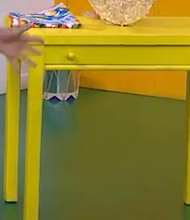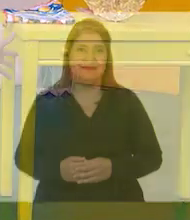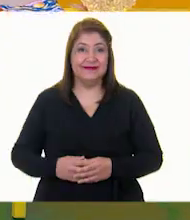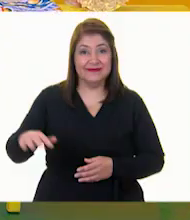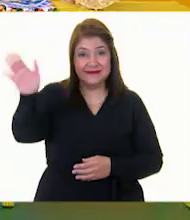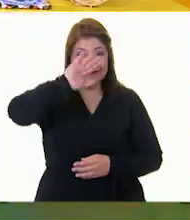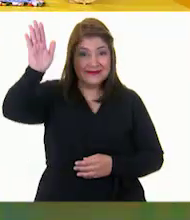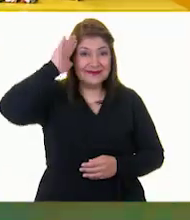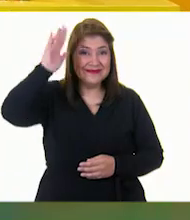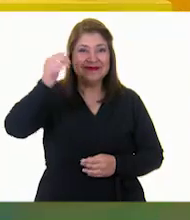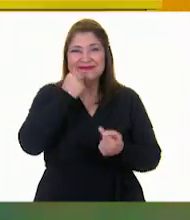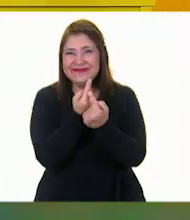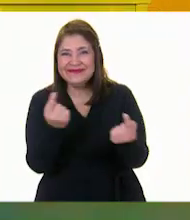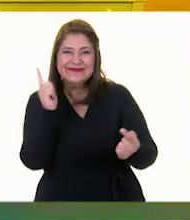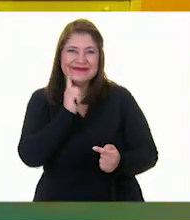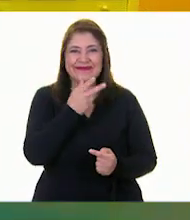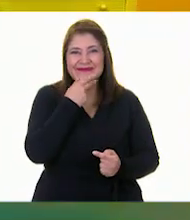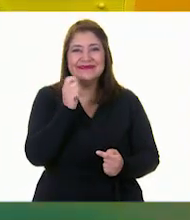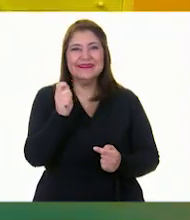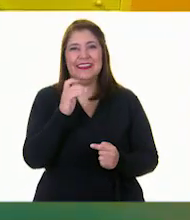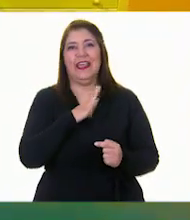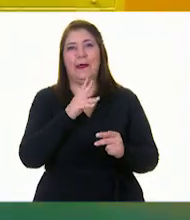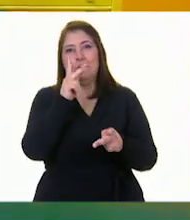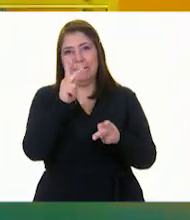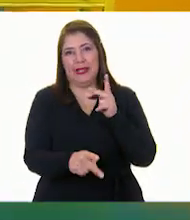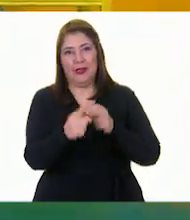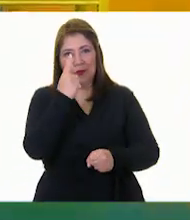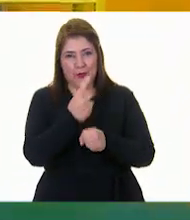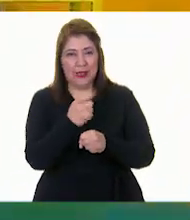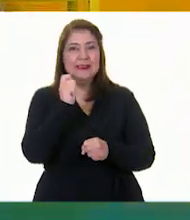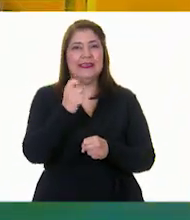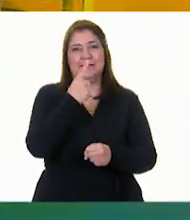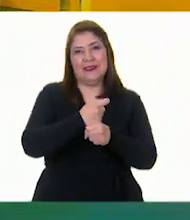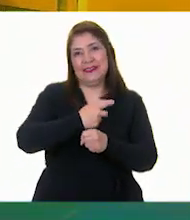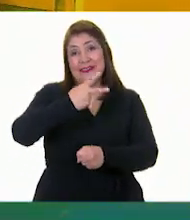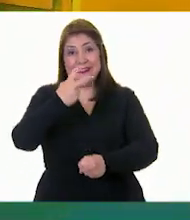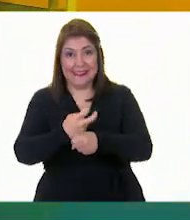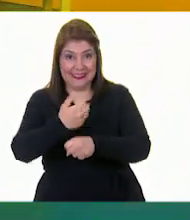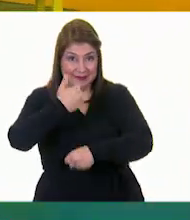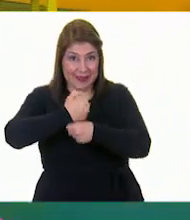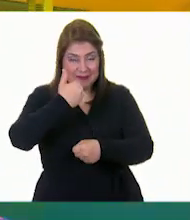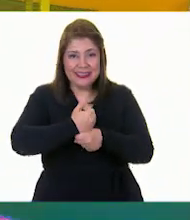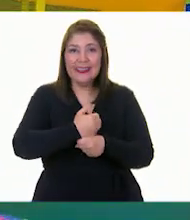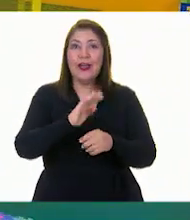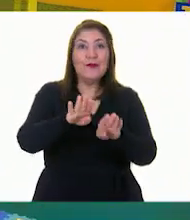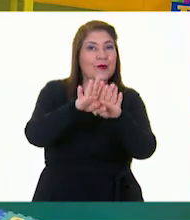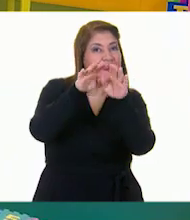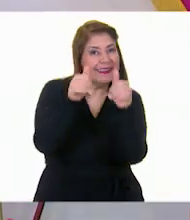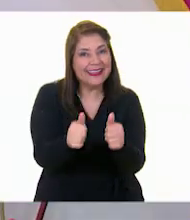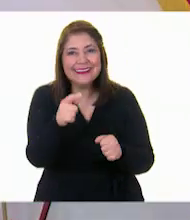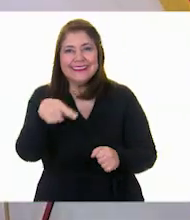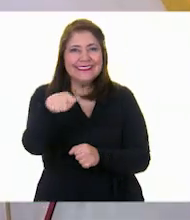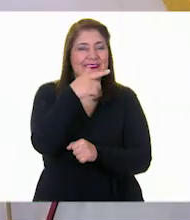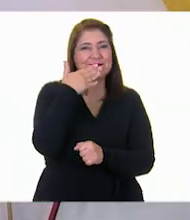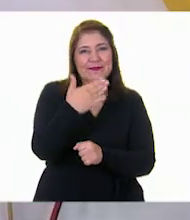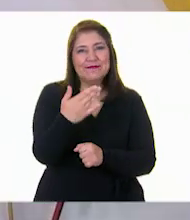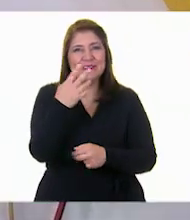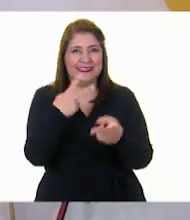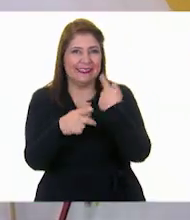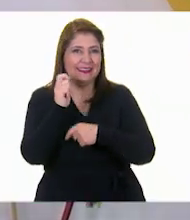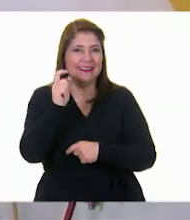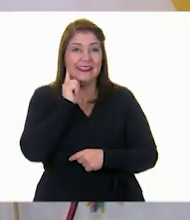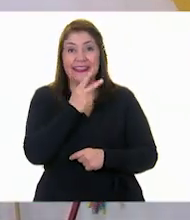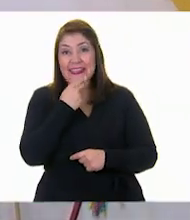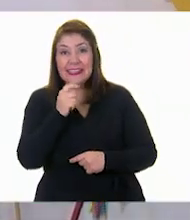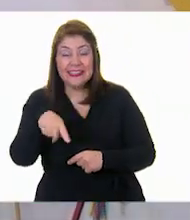¡Hola, niñas y niños del ciclo 1 de primero y segundo de primaria! ¿Cómo están? Bienvenidas y bienvenidos, espero que